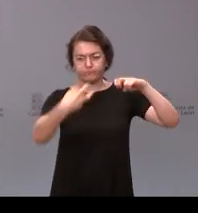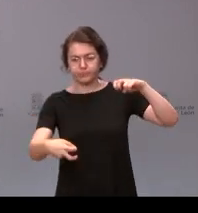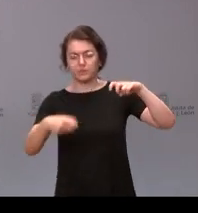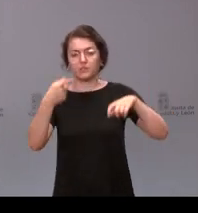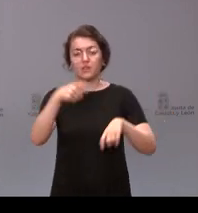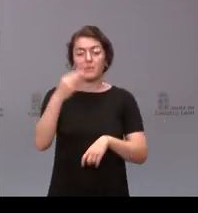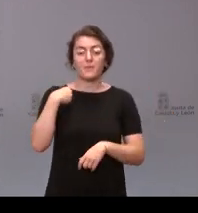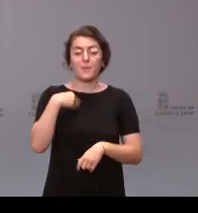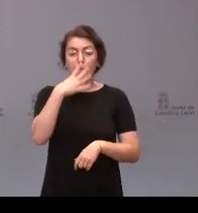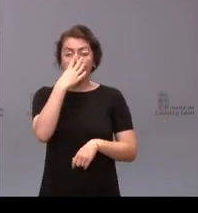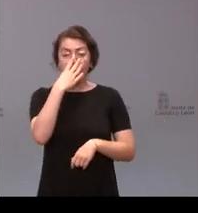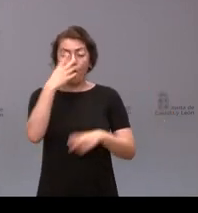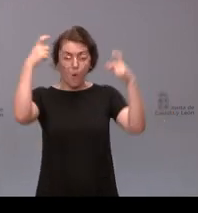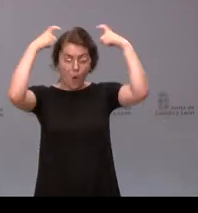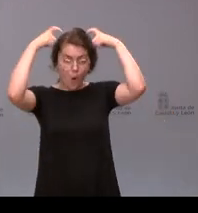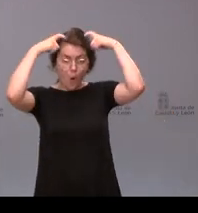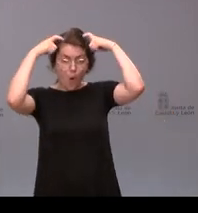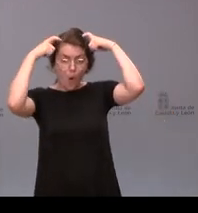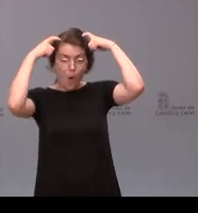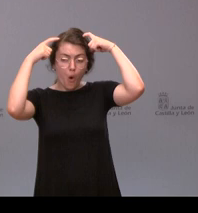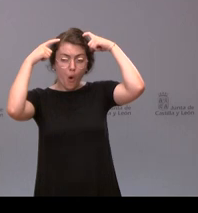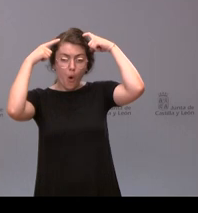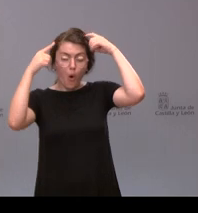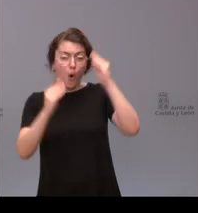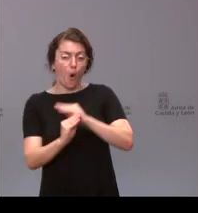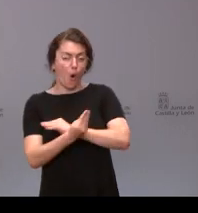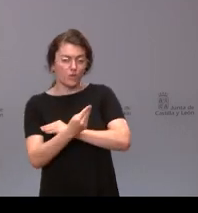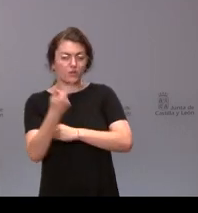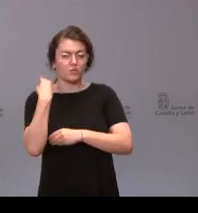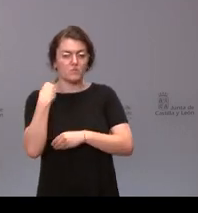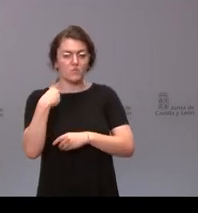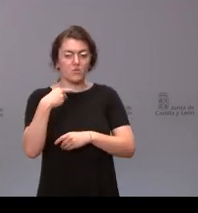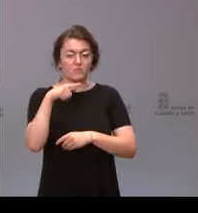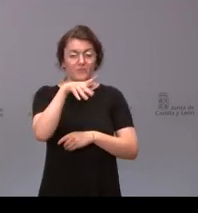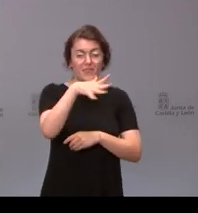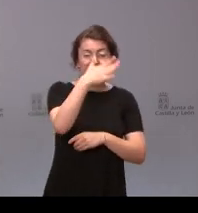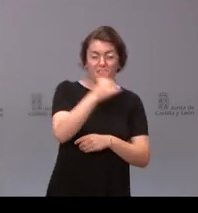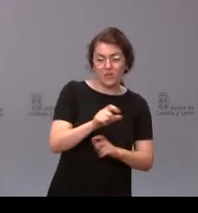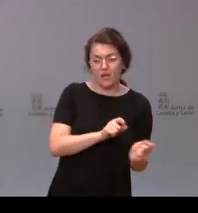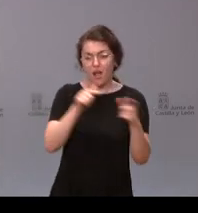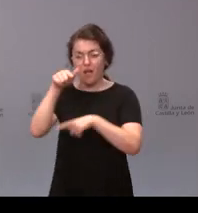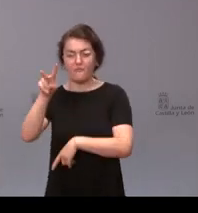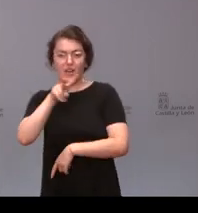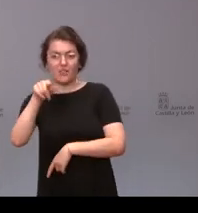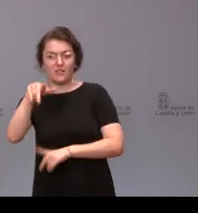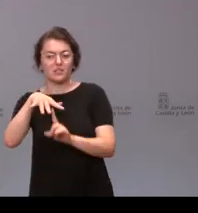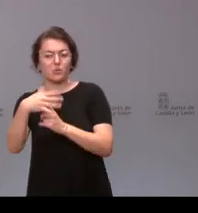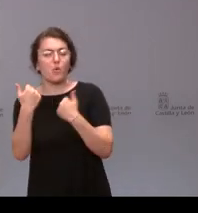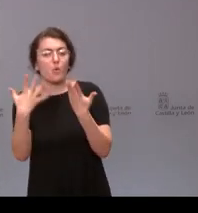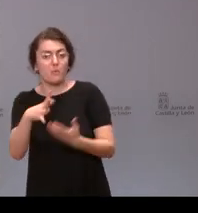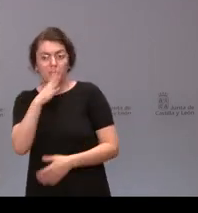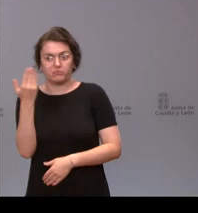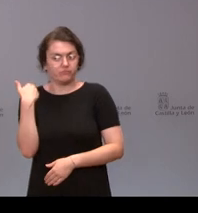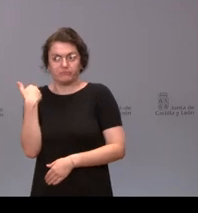trasladó a Valladolid que se encontró en el vierto en Igüeña en qué situación de salud están porque hace días que no se da